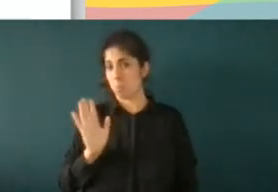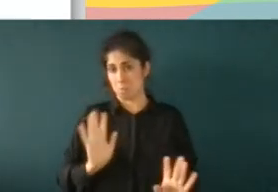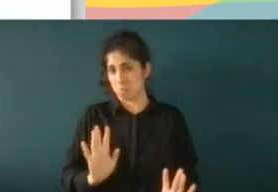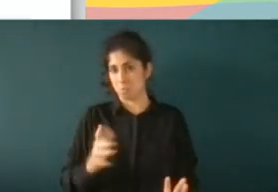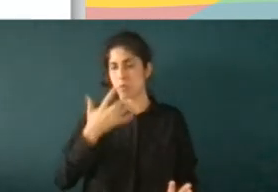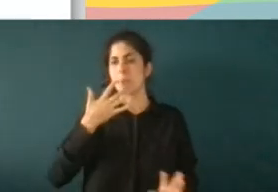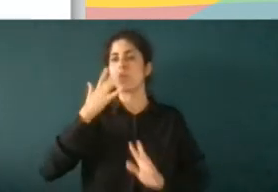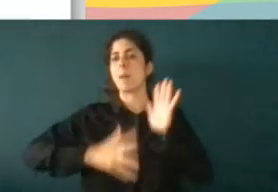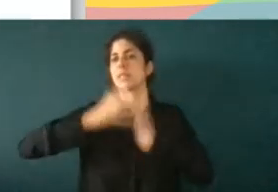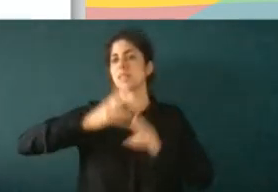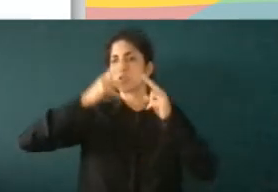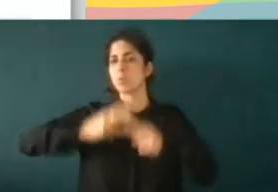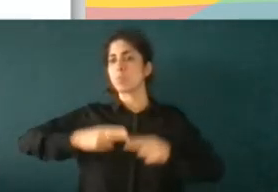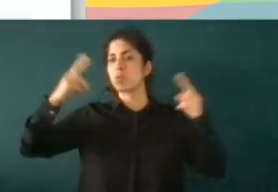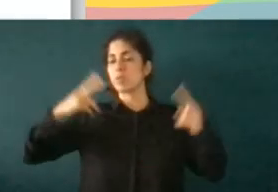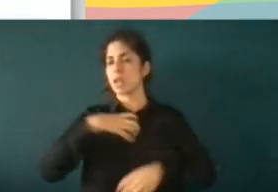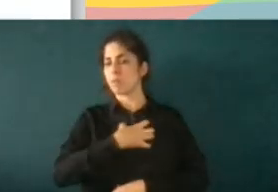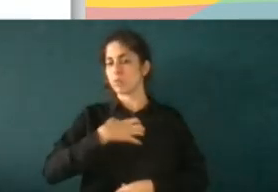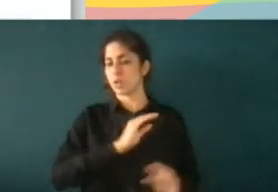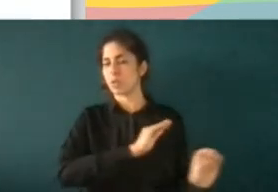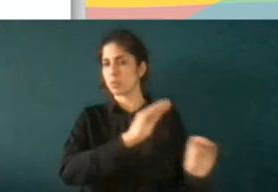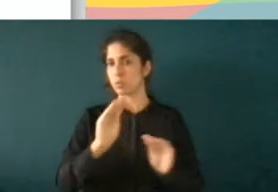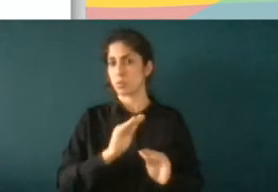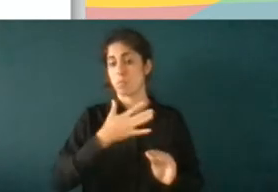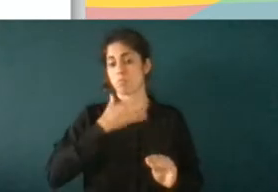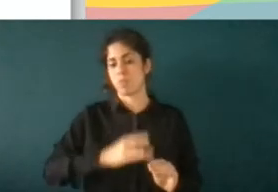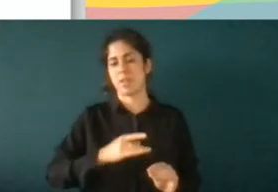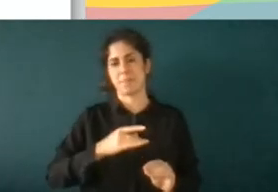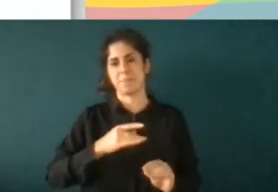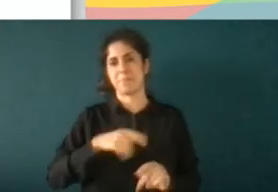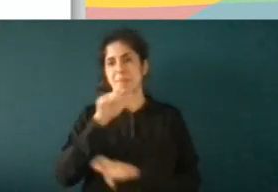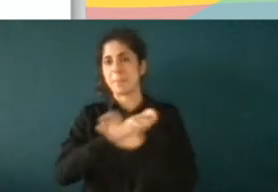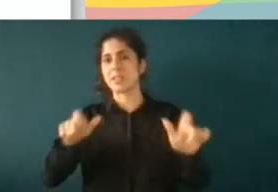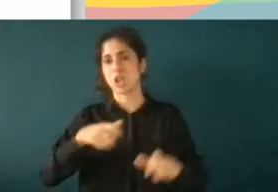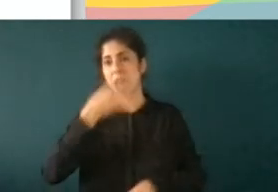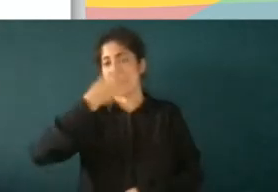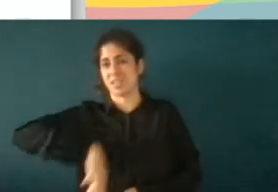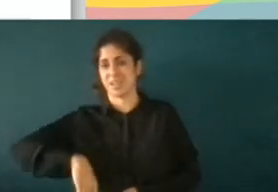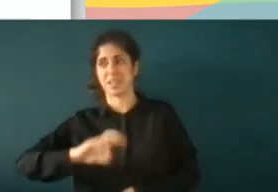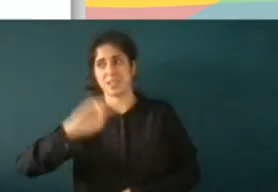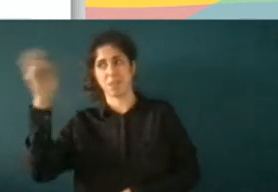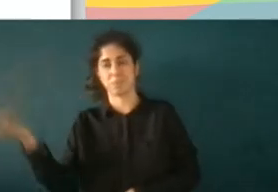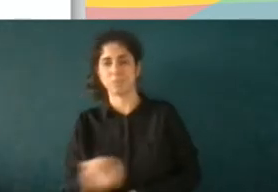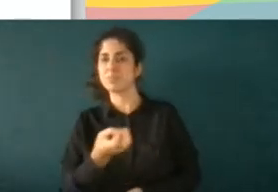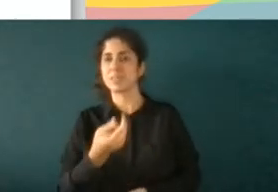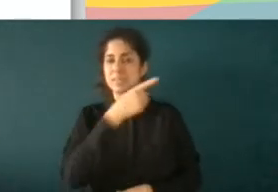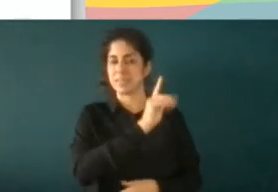pública una de las razones por las que probablemente no veamos a personas racializadas en ellas es porque probablemente no tengan nacionalidad española y por ende